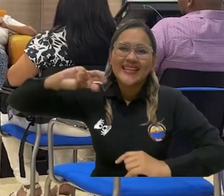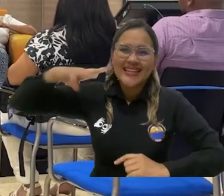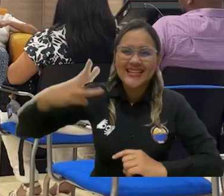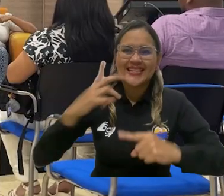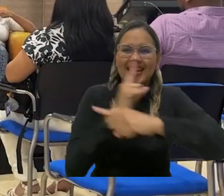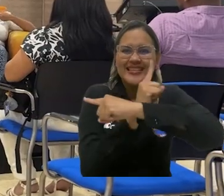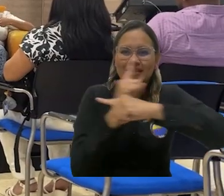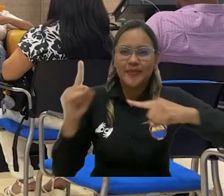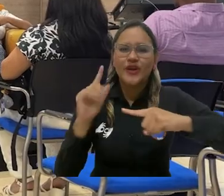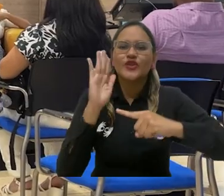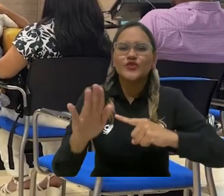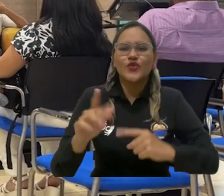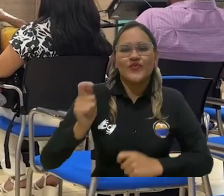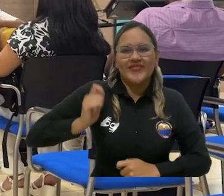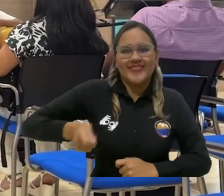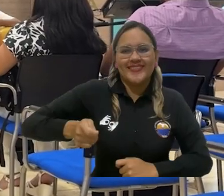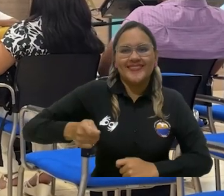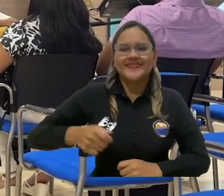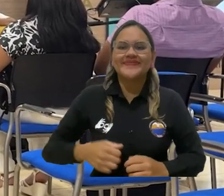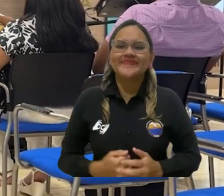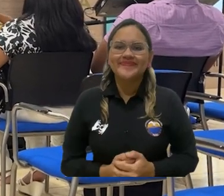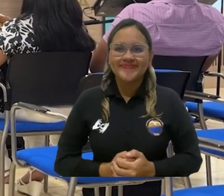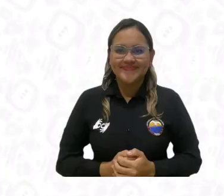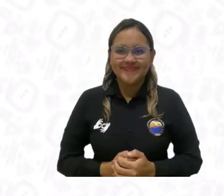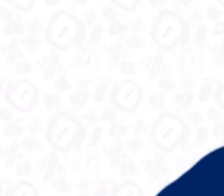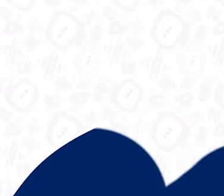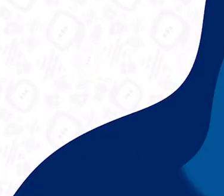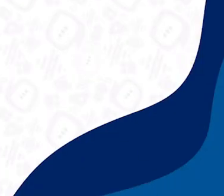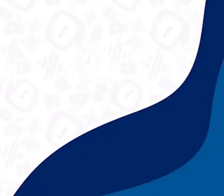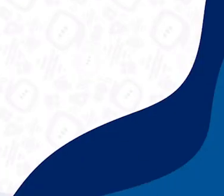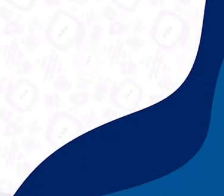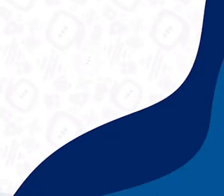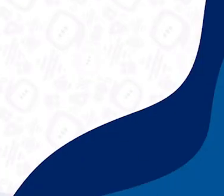desarrolló en la Universidad del Magdalena la tercera semana del derecho.